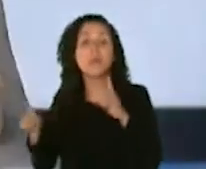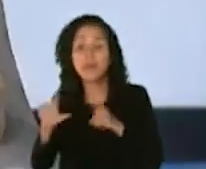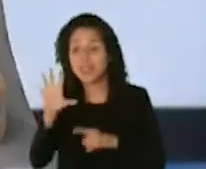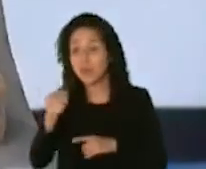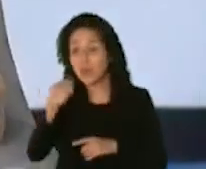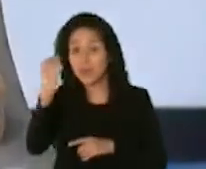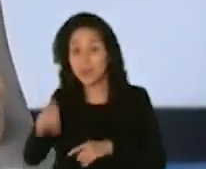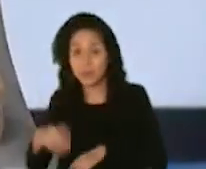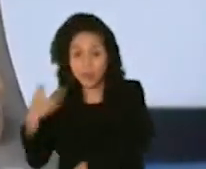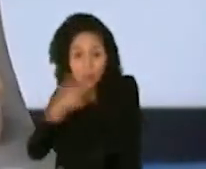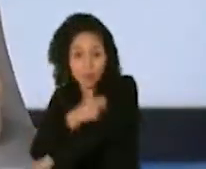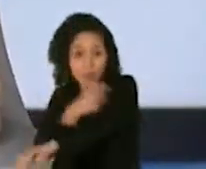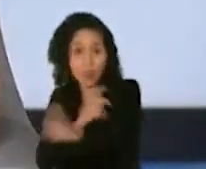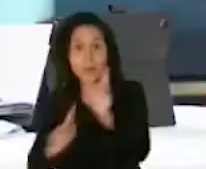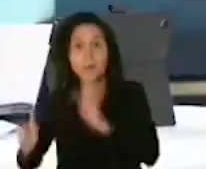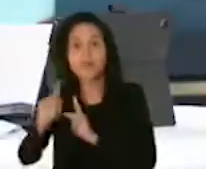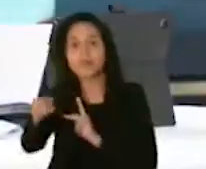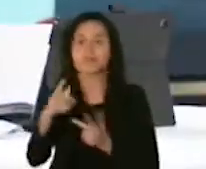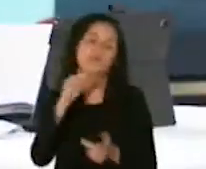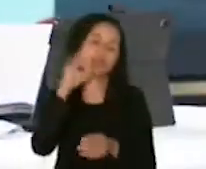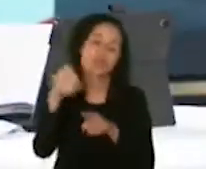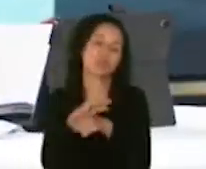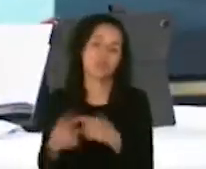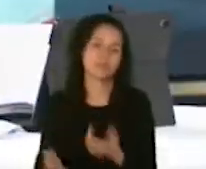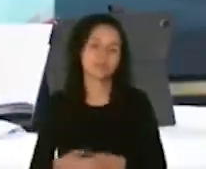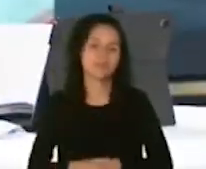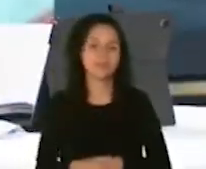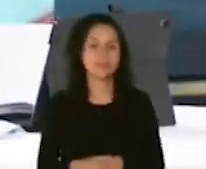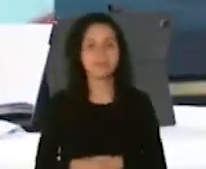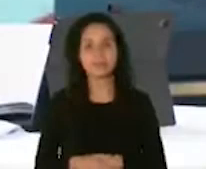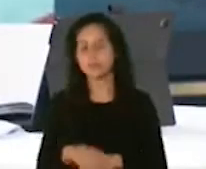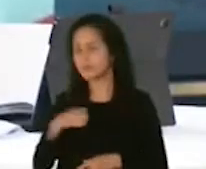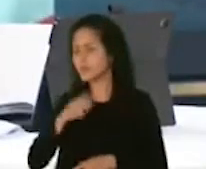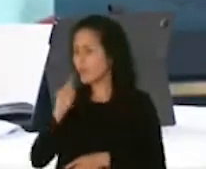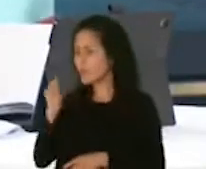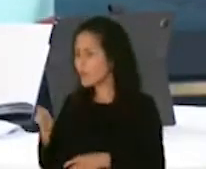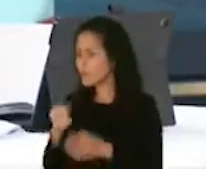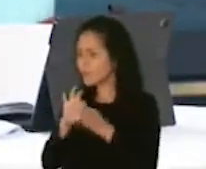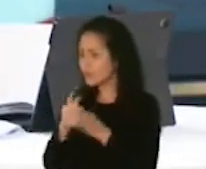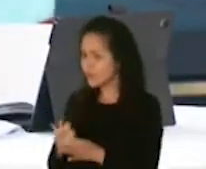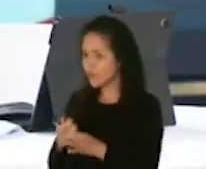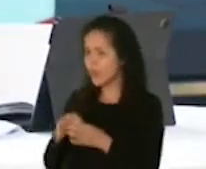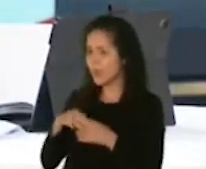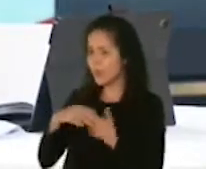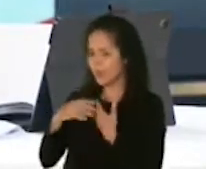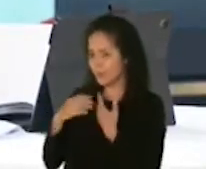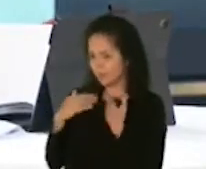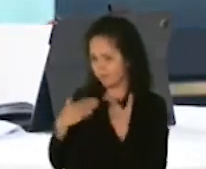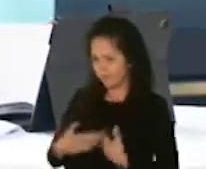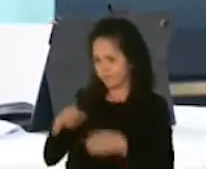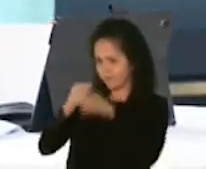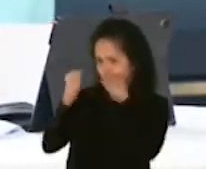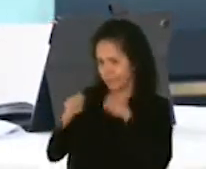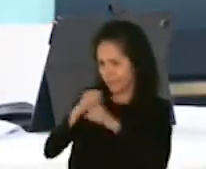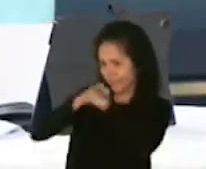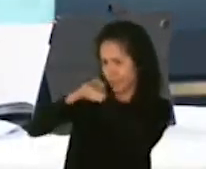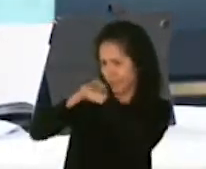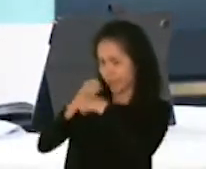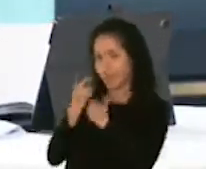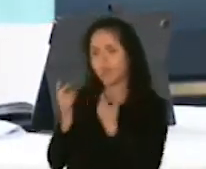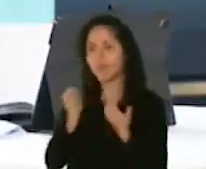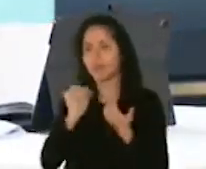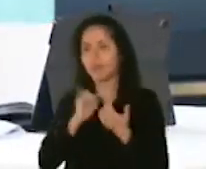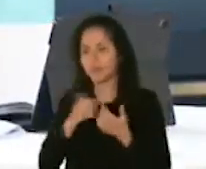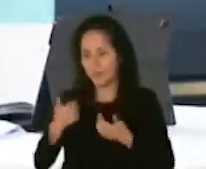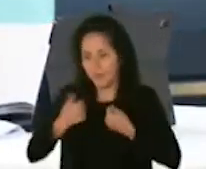no es efectiva yo tengo una pregunta sobre la inmunidad y la memoria de inmunidad que se pueda lograr